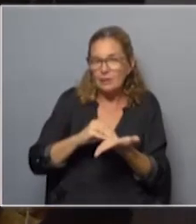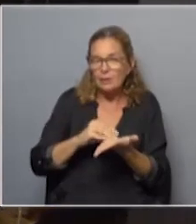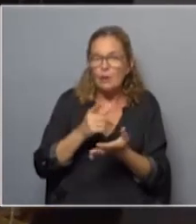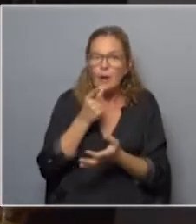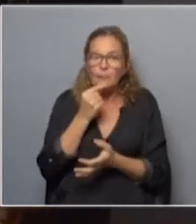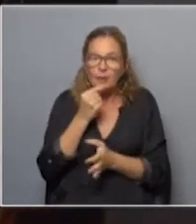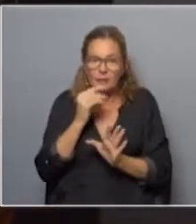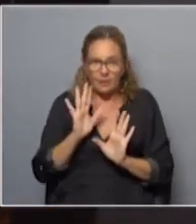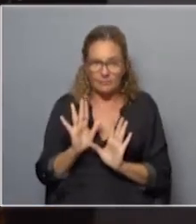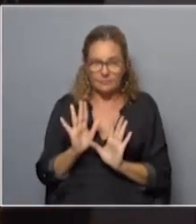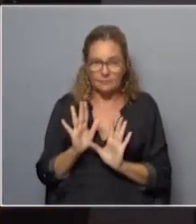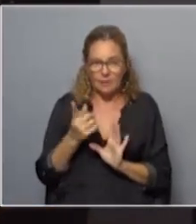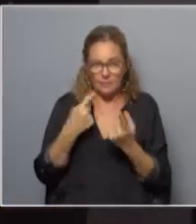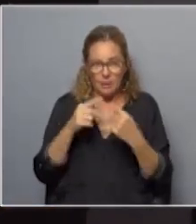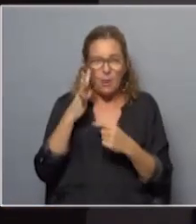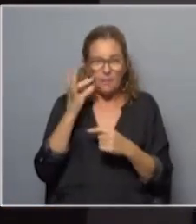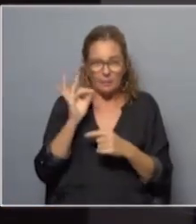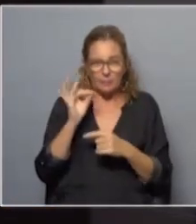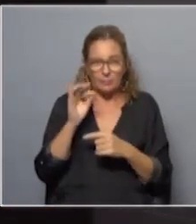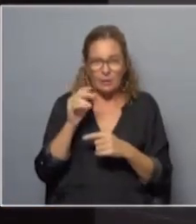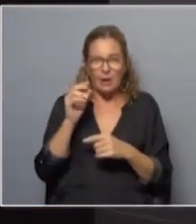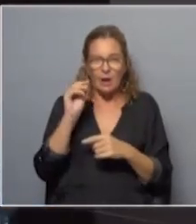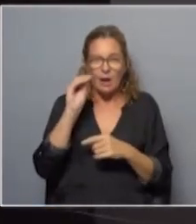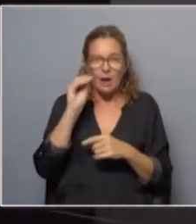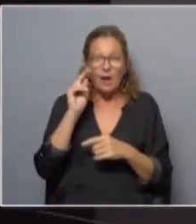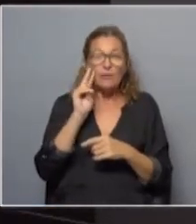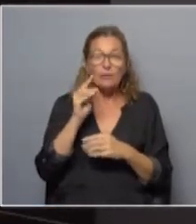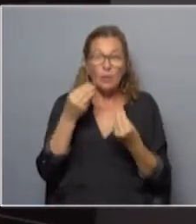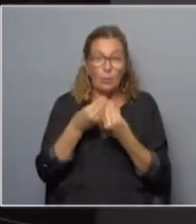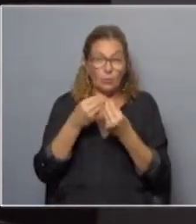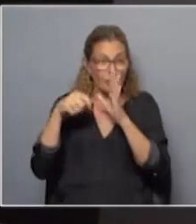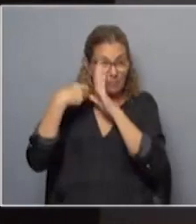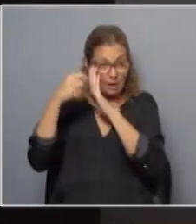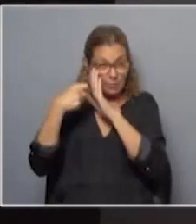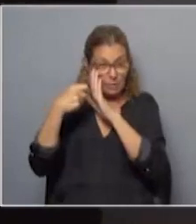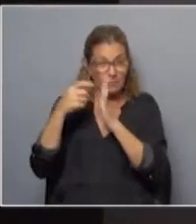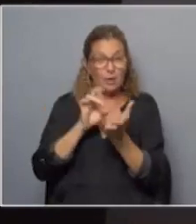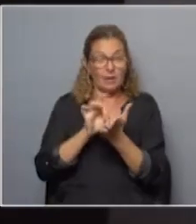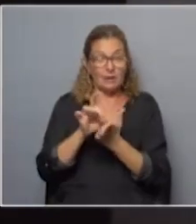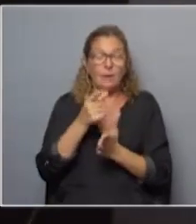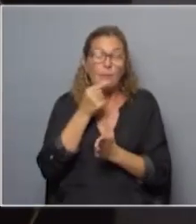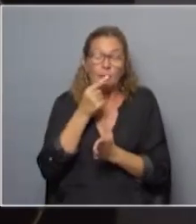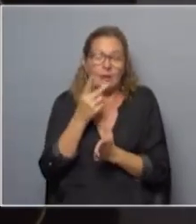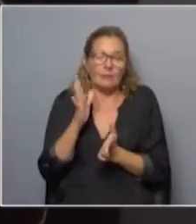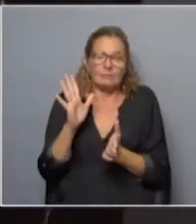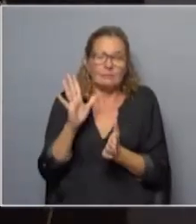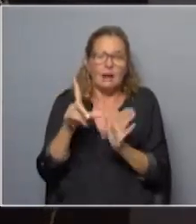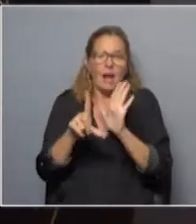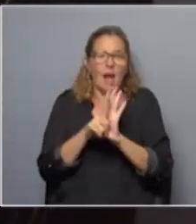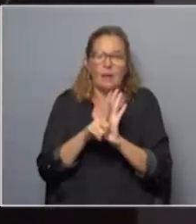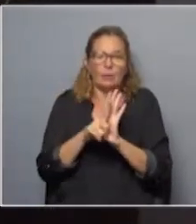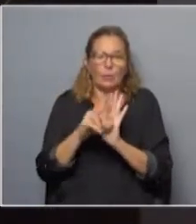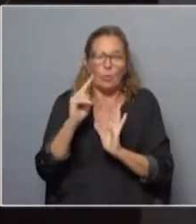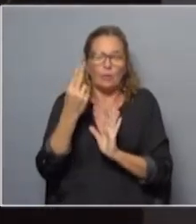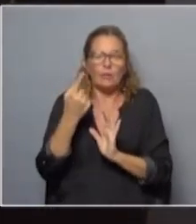comisaría. Pero, perdóname, porque uno ha visto mucha película y poco funcionamiento del sistema policial ilegal uruguayo.